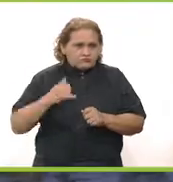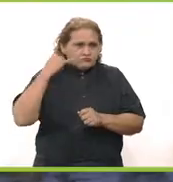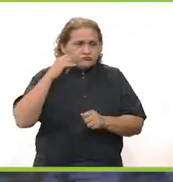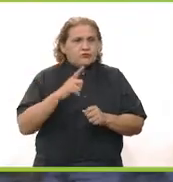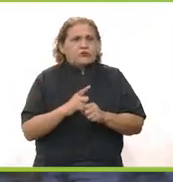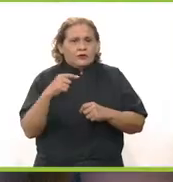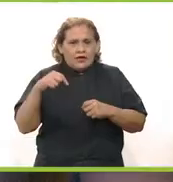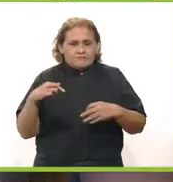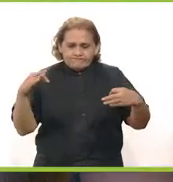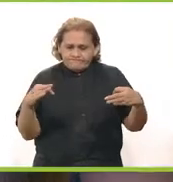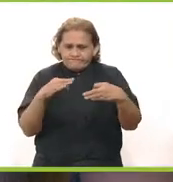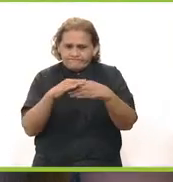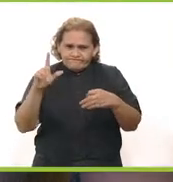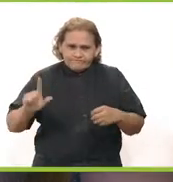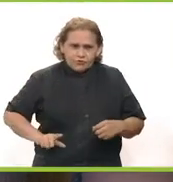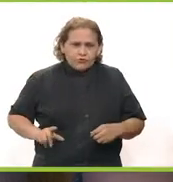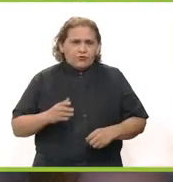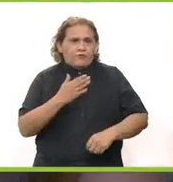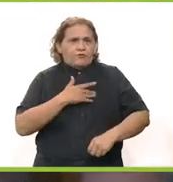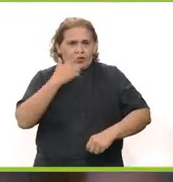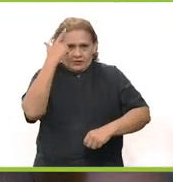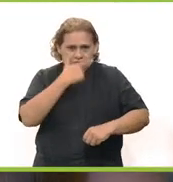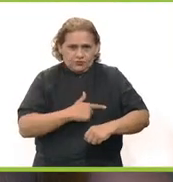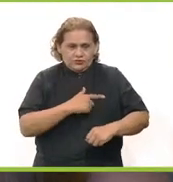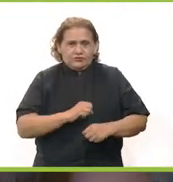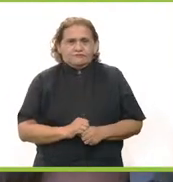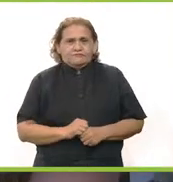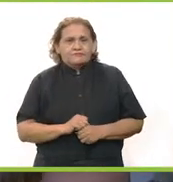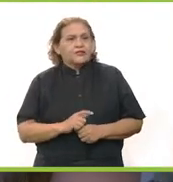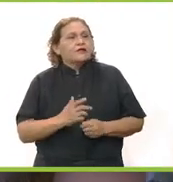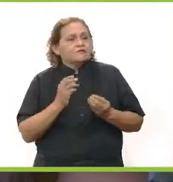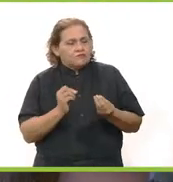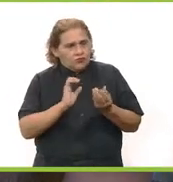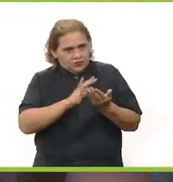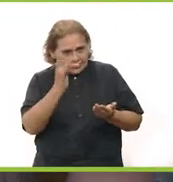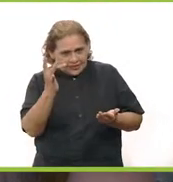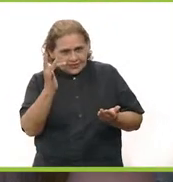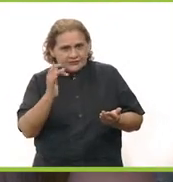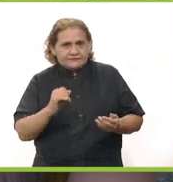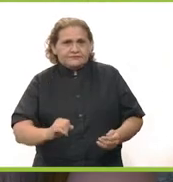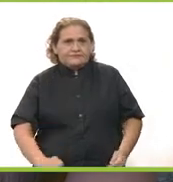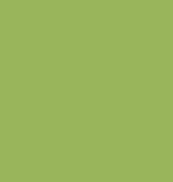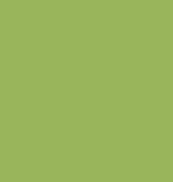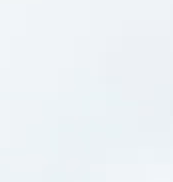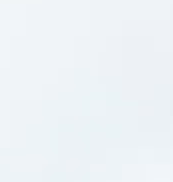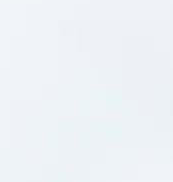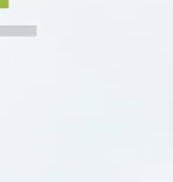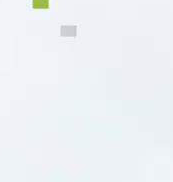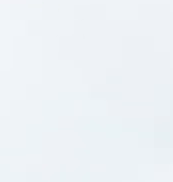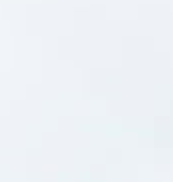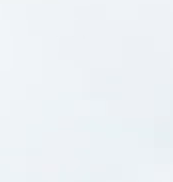más le interesan a los yucatecos, aquí directo con el gobernador. Muy buenas noches. Al contrario, Liden, muchas gracias.